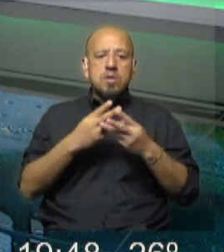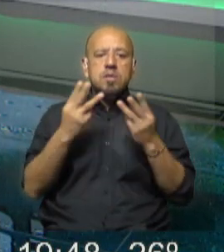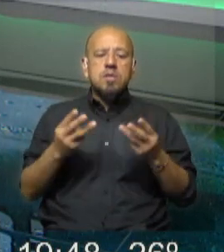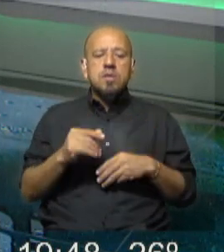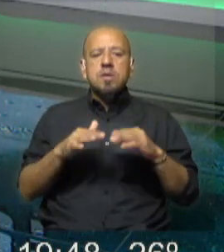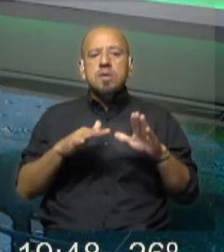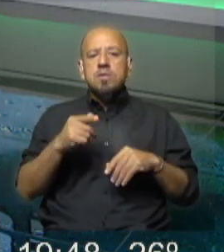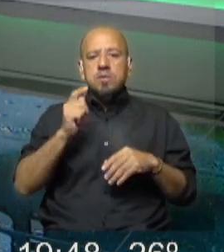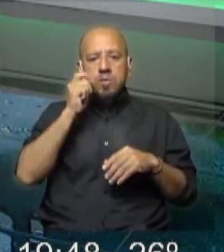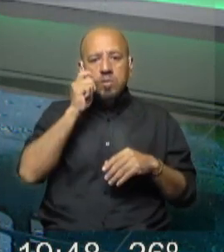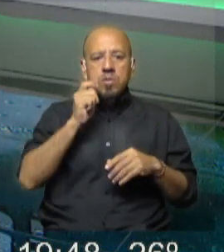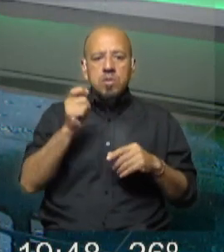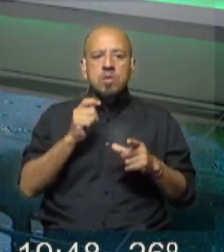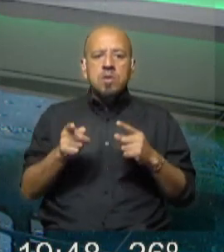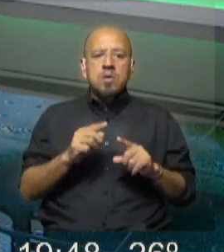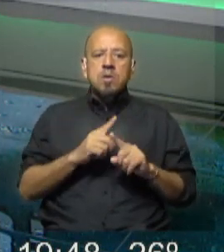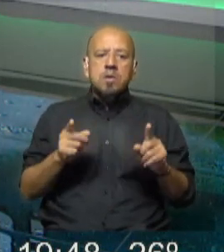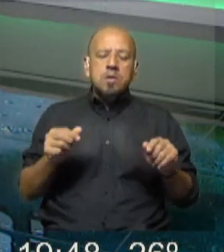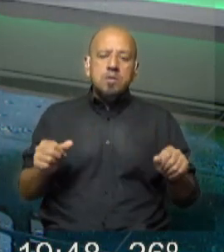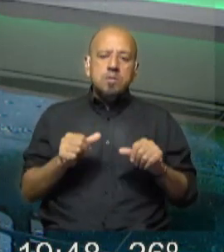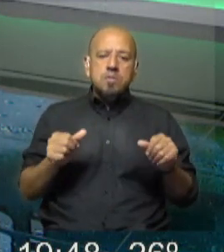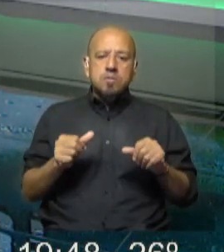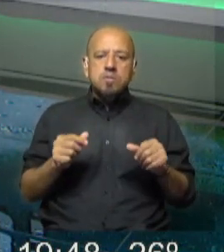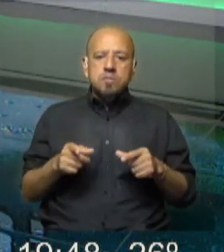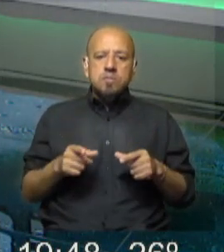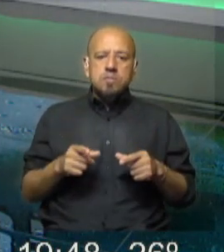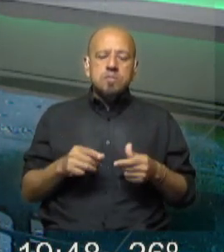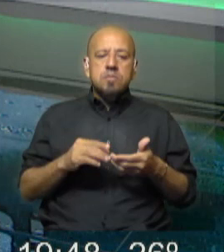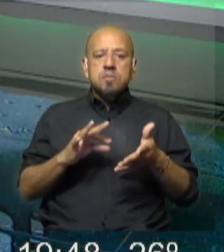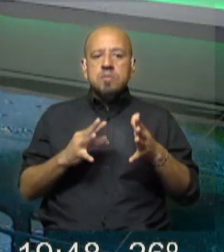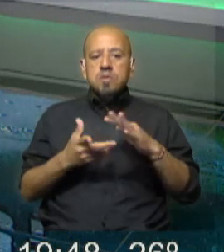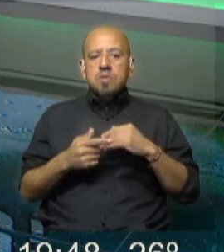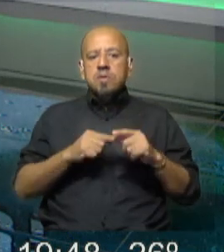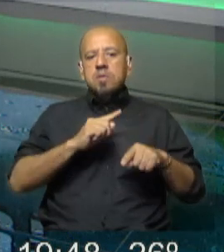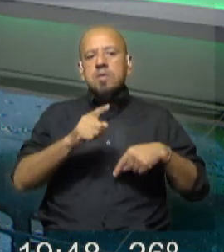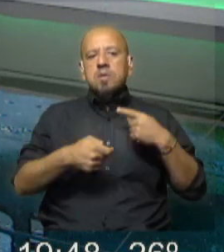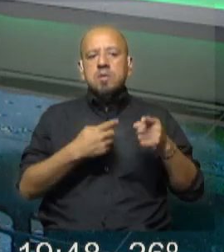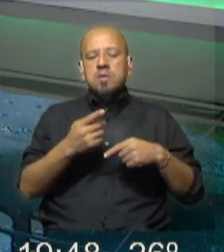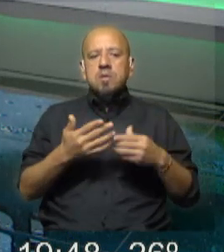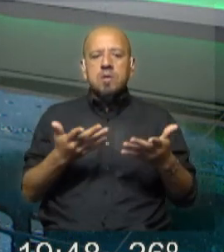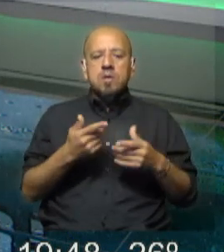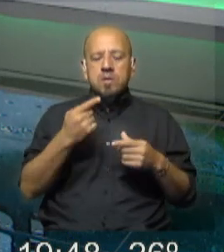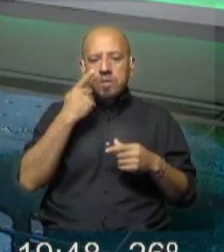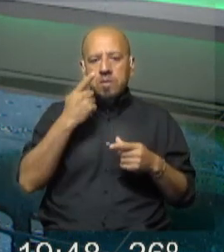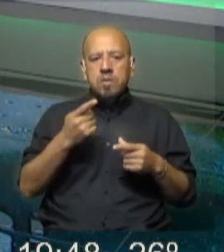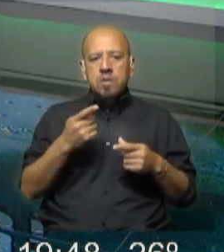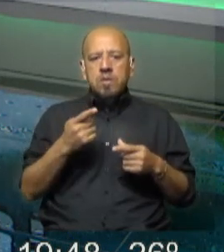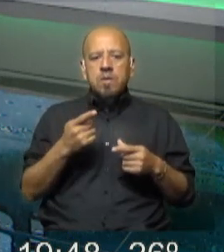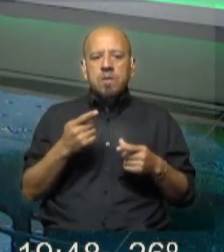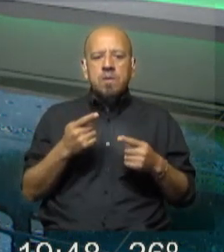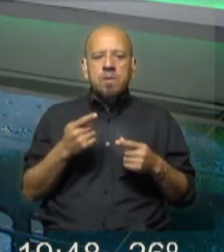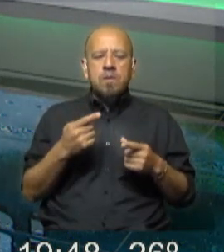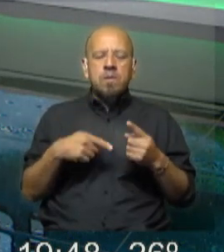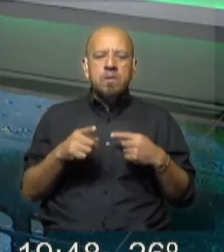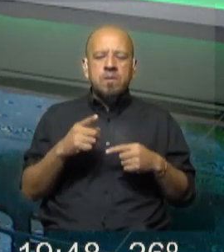a veces un turismo que, bueno, no se desarrolla de forma sustentable, así que, bueno, vamos a compartir, en primer lugar,